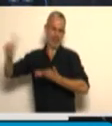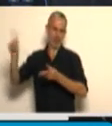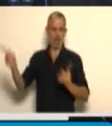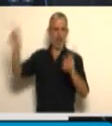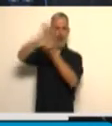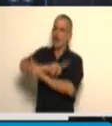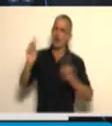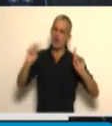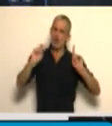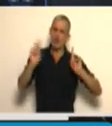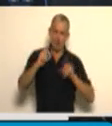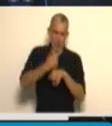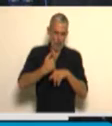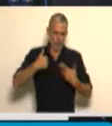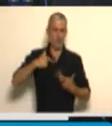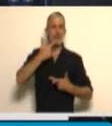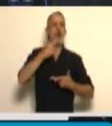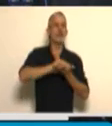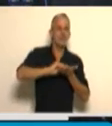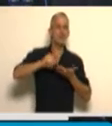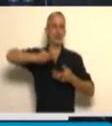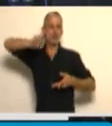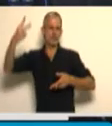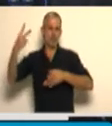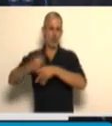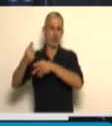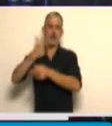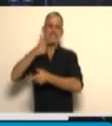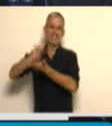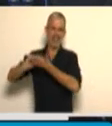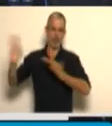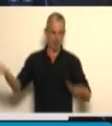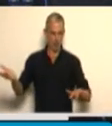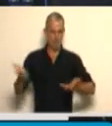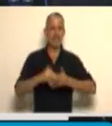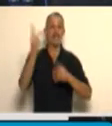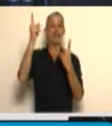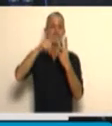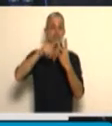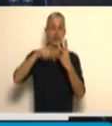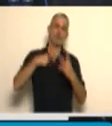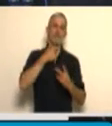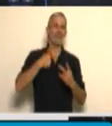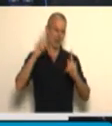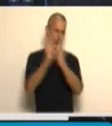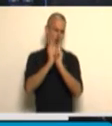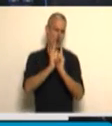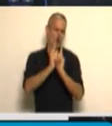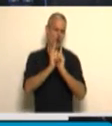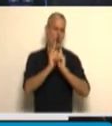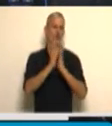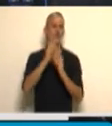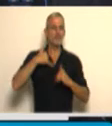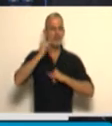esta atribución que tiene por Constitución nuestra Cámara. Y lo segundo, muy rápidamente y breve,